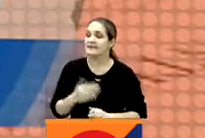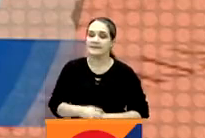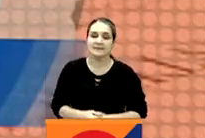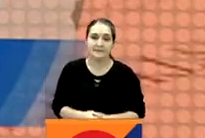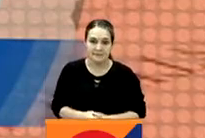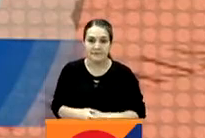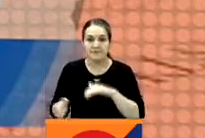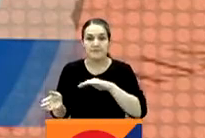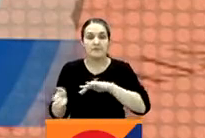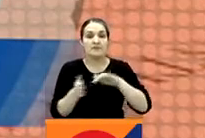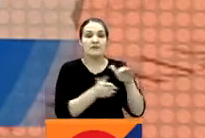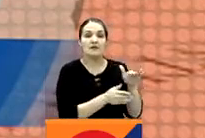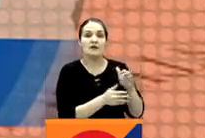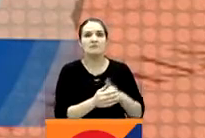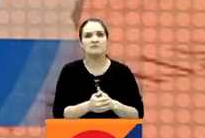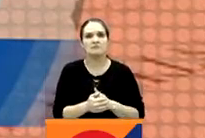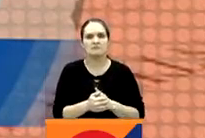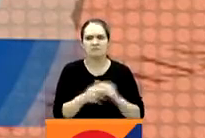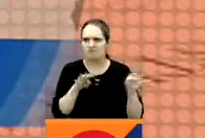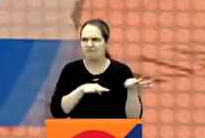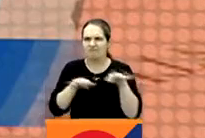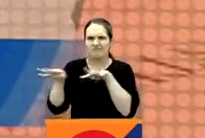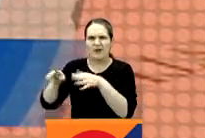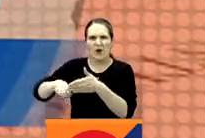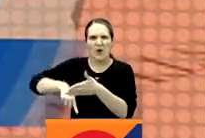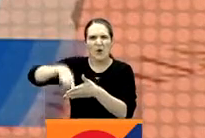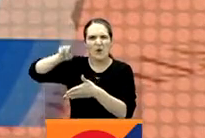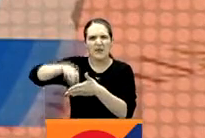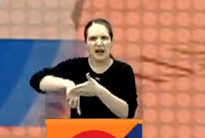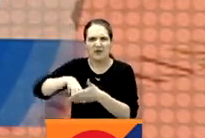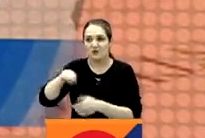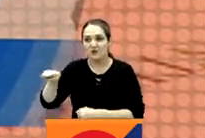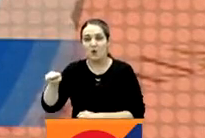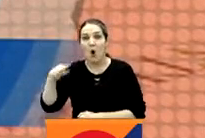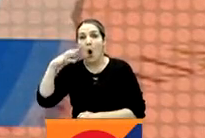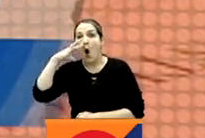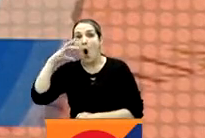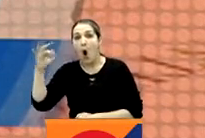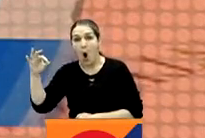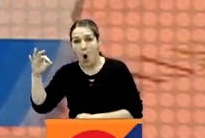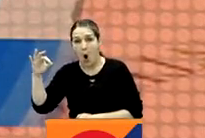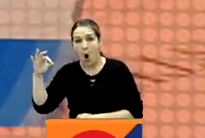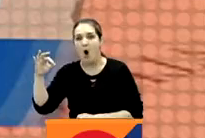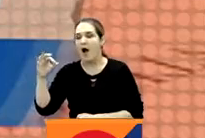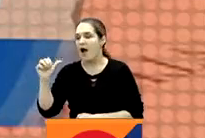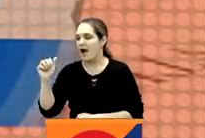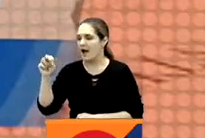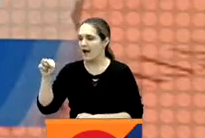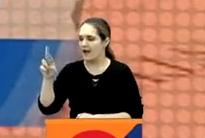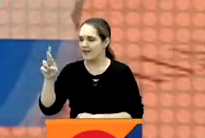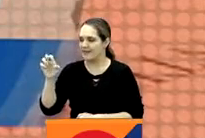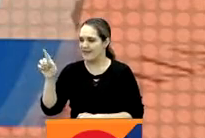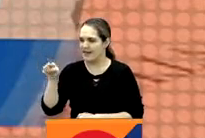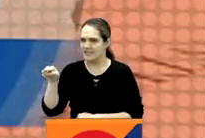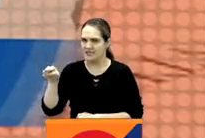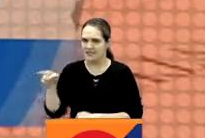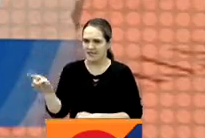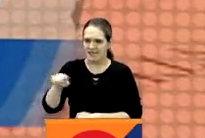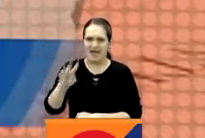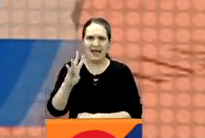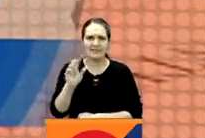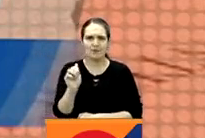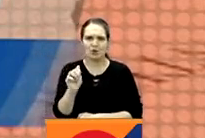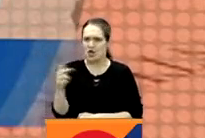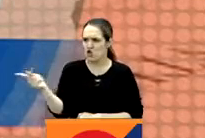Escándalo por los contratos de Andrés Mallorquín y su esposa Karen Baquiro con el gobierno. El presidente Iván Duque emitió una